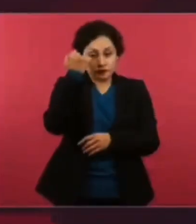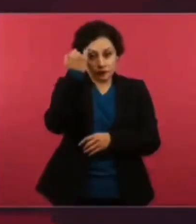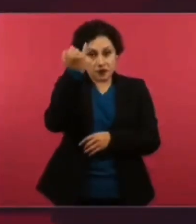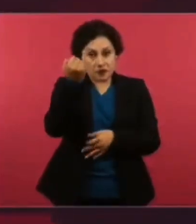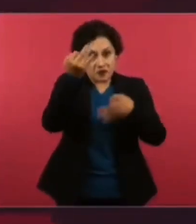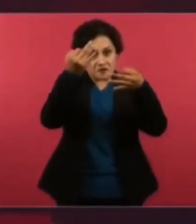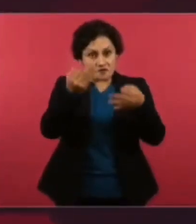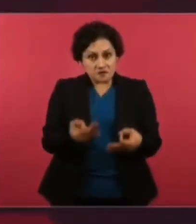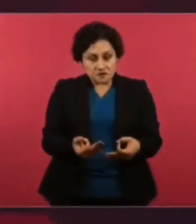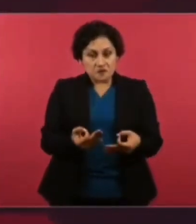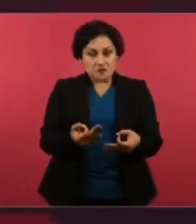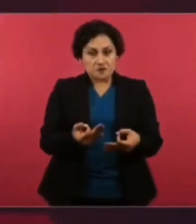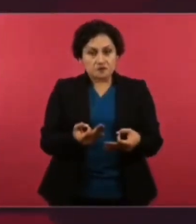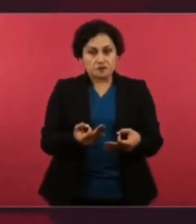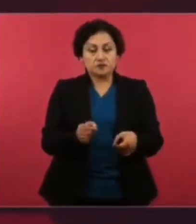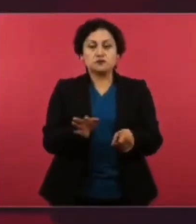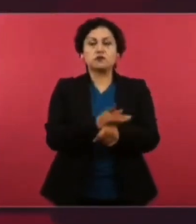¿Por qué somos de izquierda?